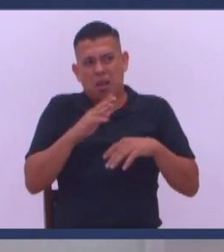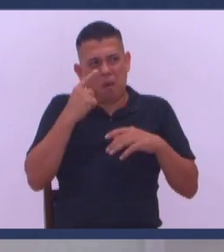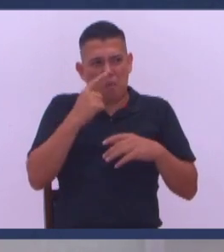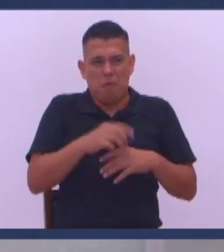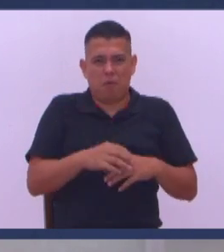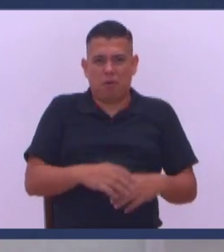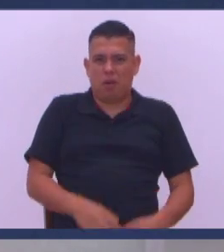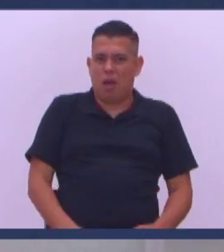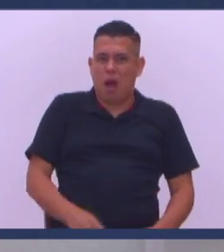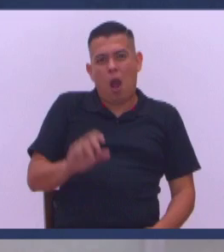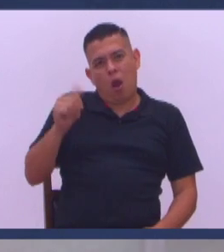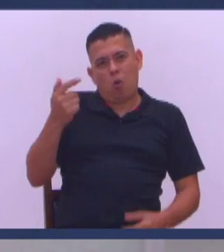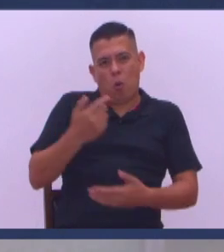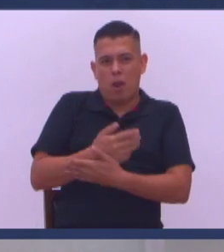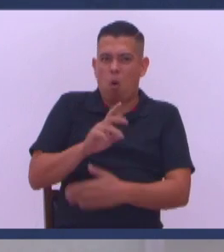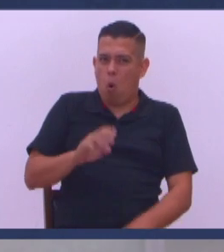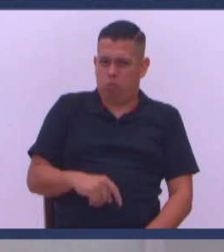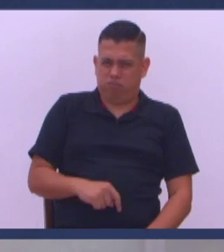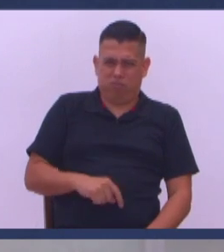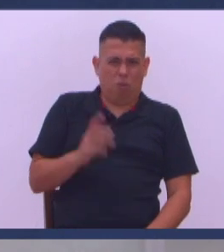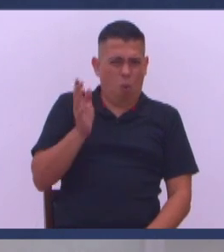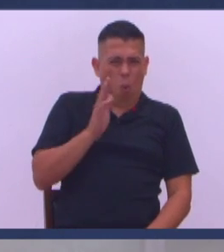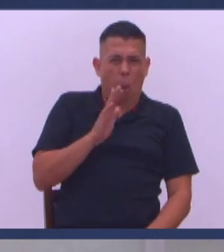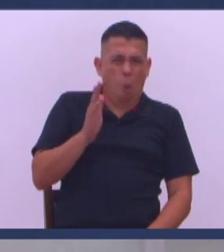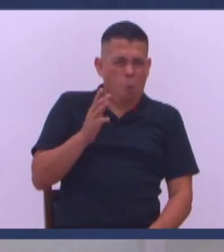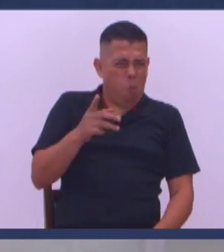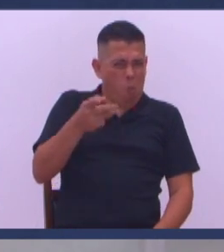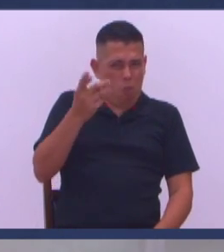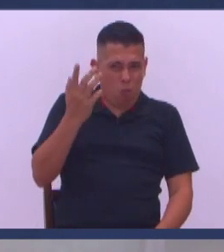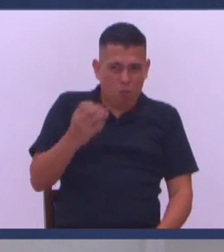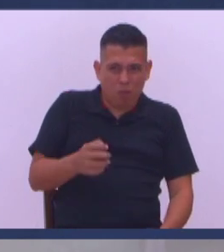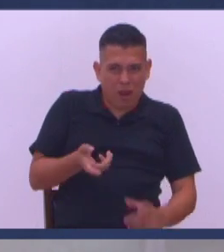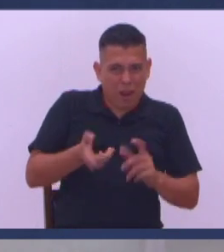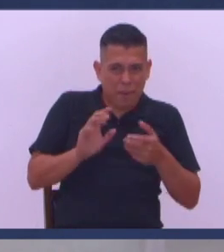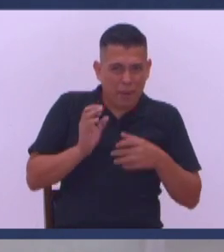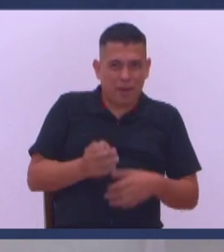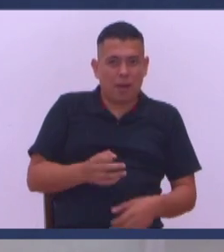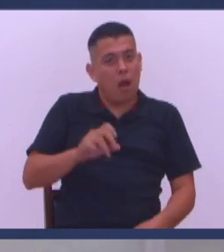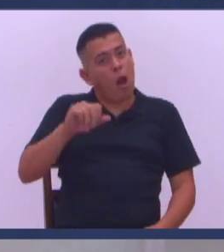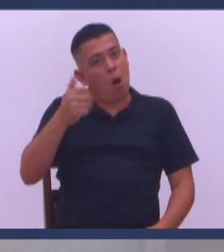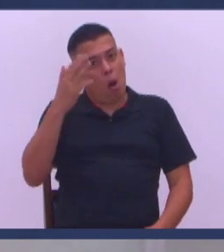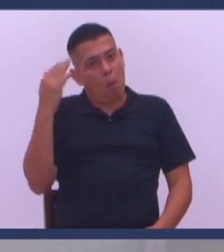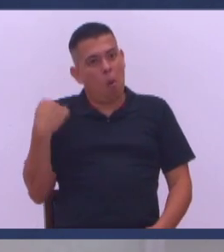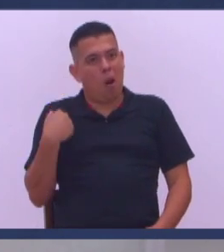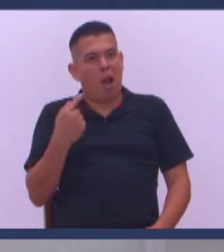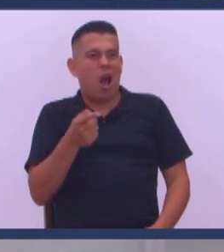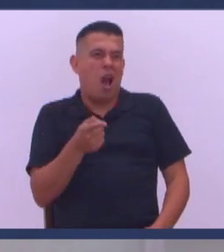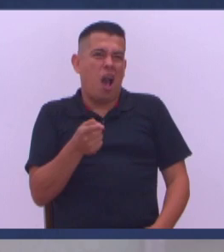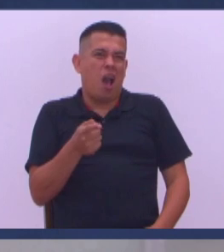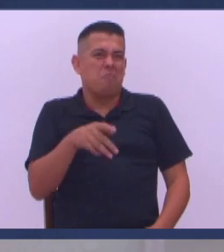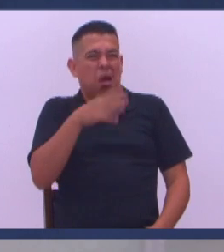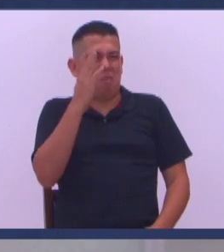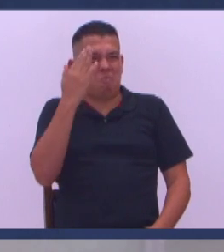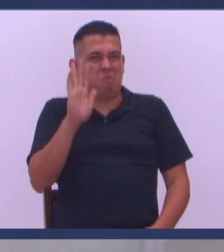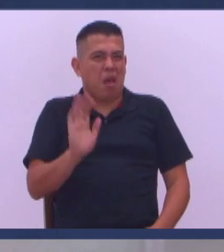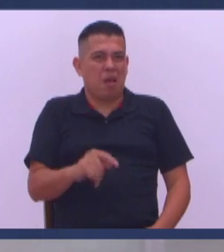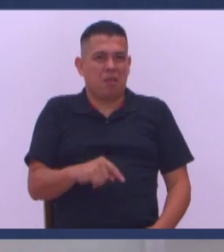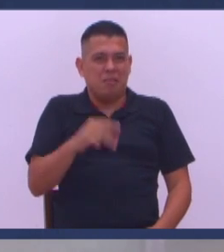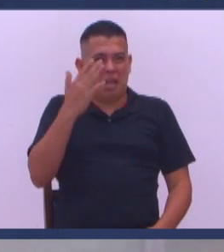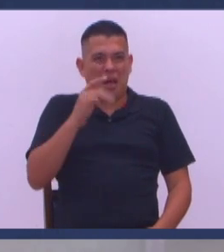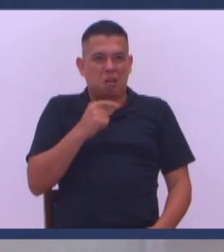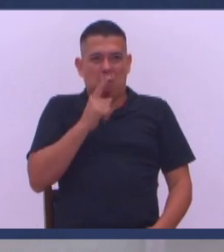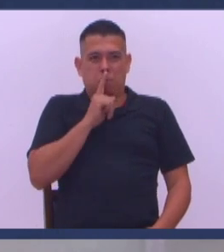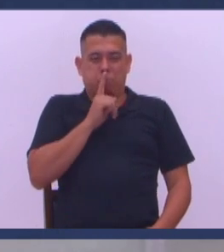¿Qué dijo el otro? Que asco ¿Cómo vas a andar eso Allá adentro? ¿Qué dijo la otra? Como no sabe No dijo